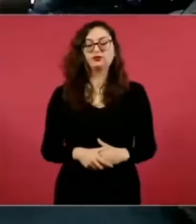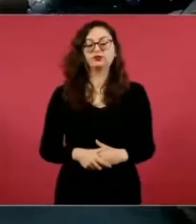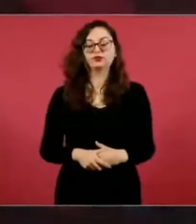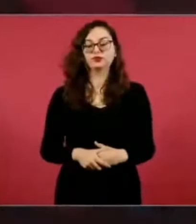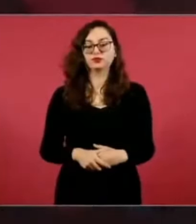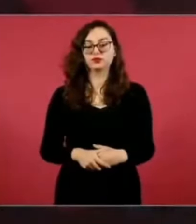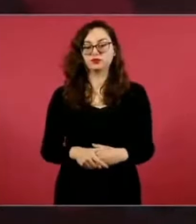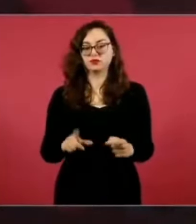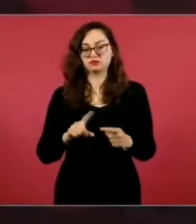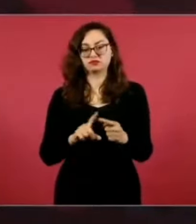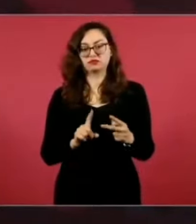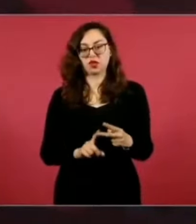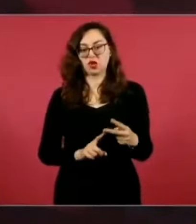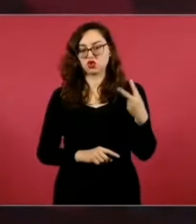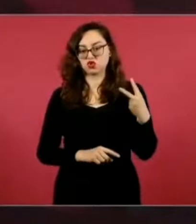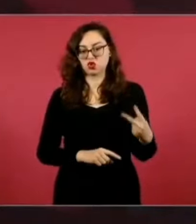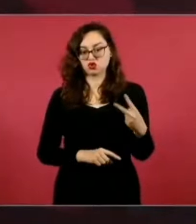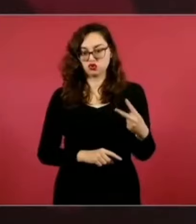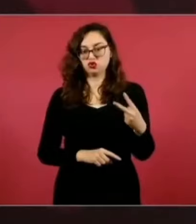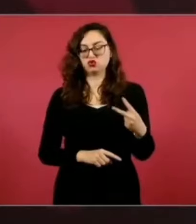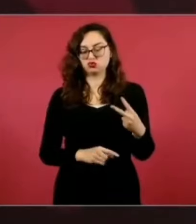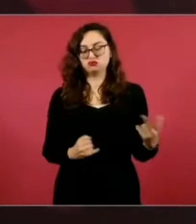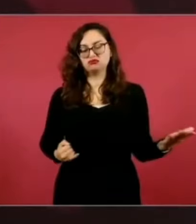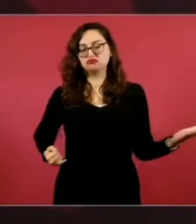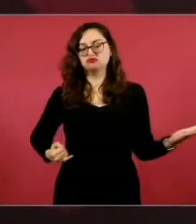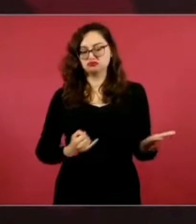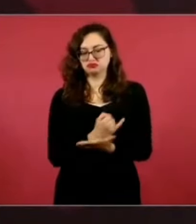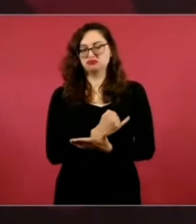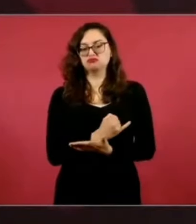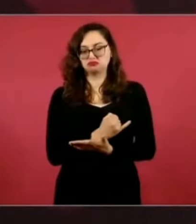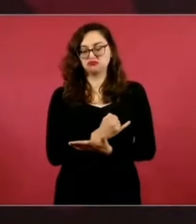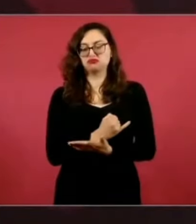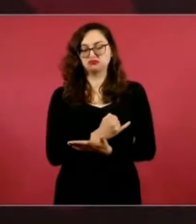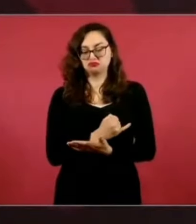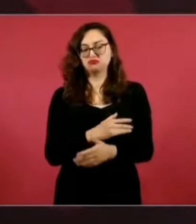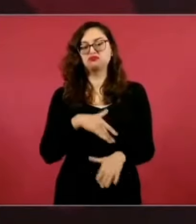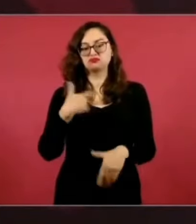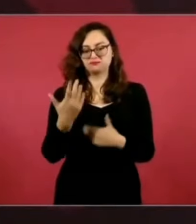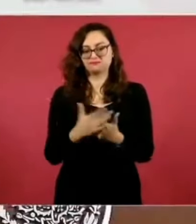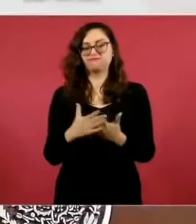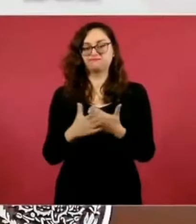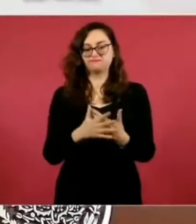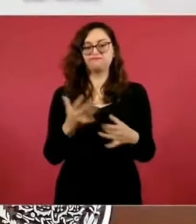Son las dos medidas que se van a tomar y pronto les vamos a informar.